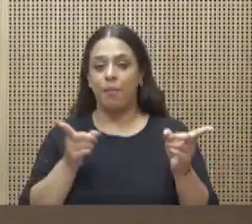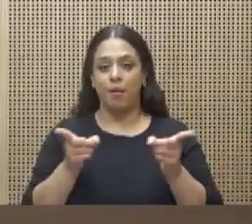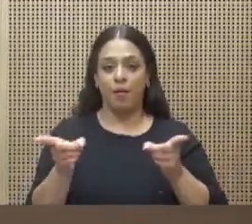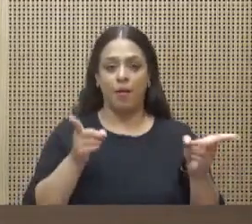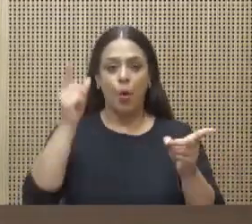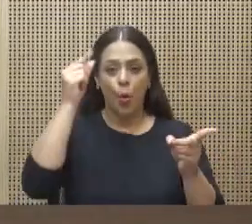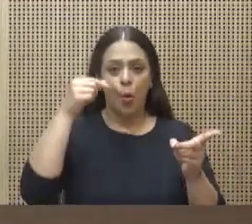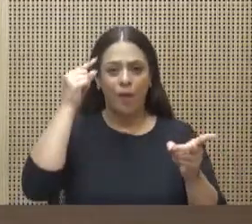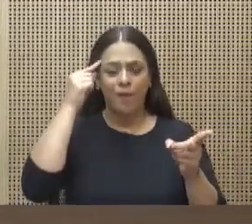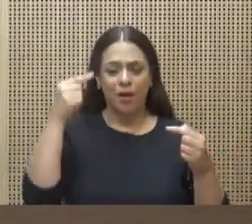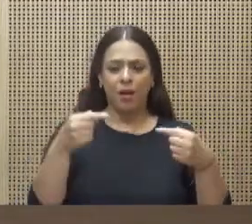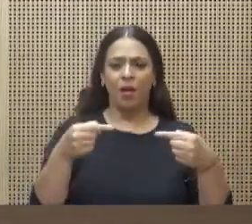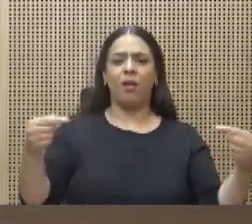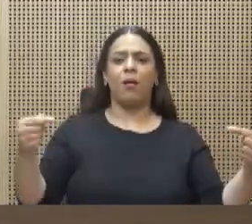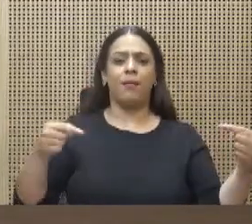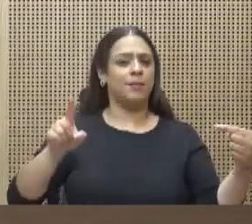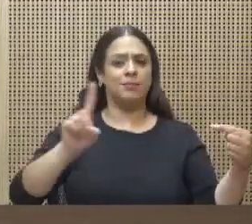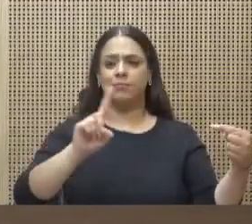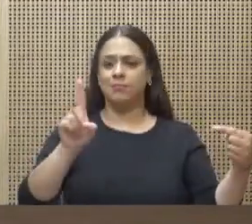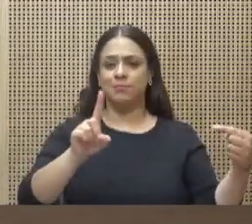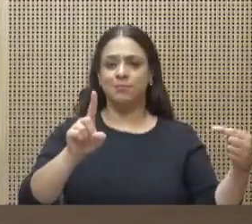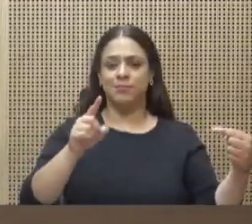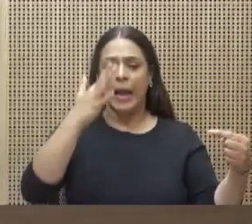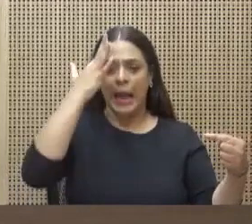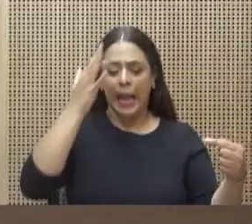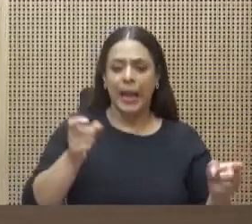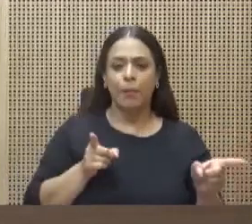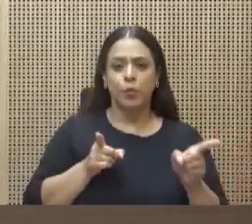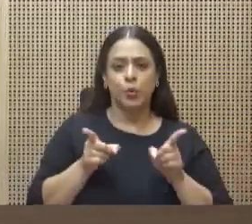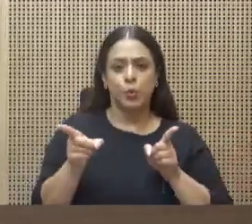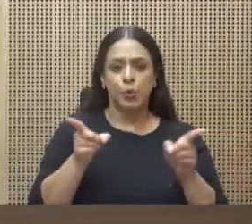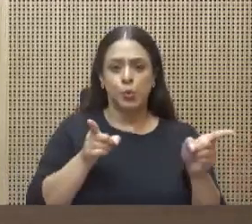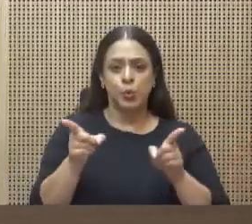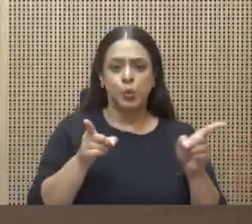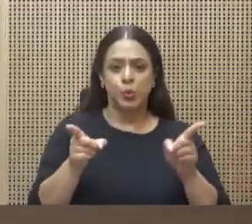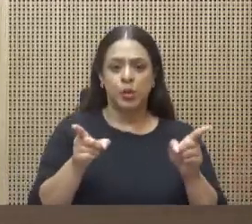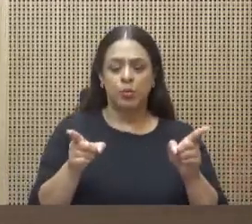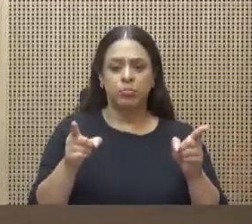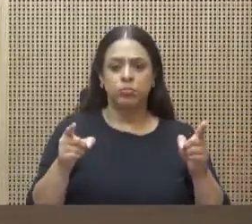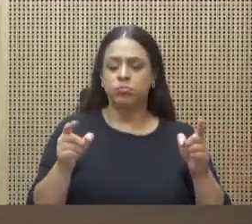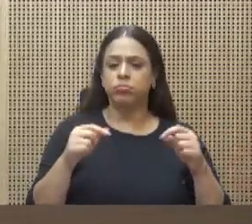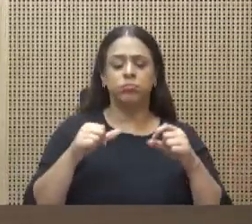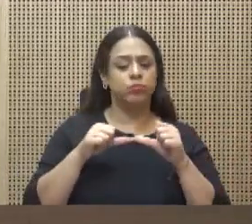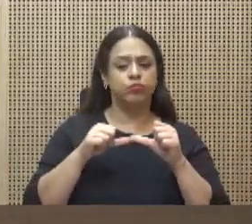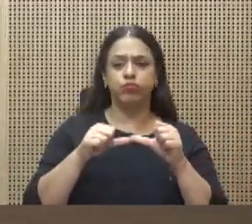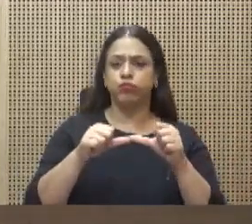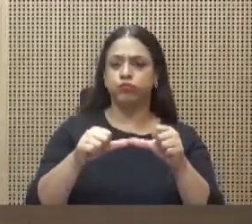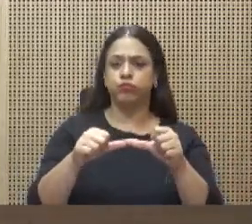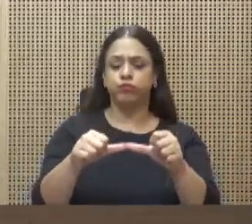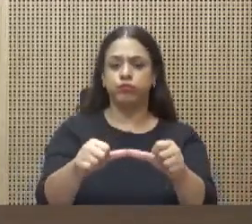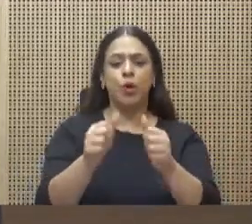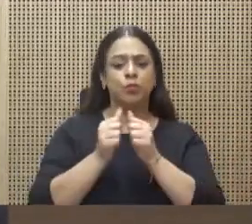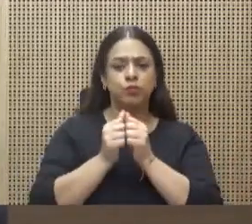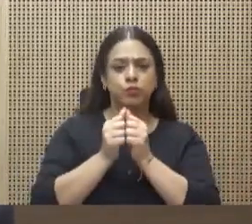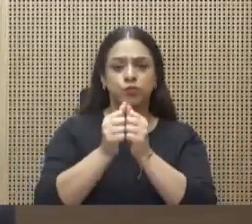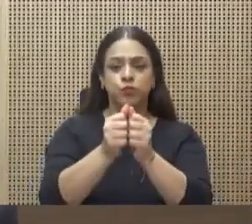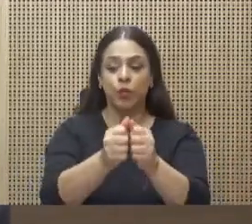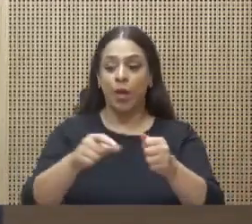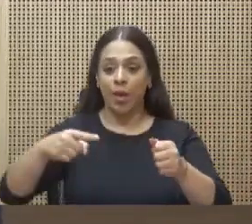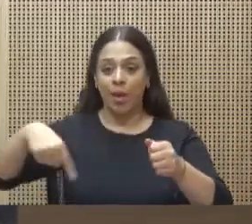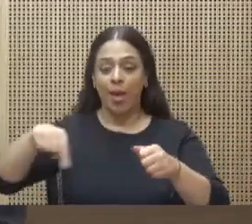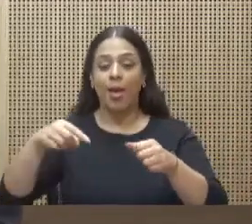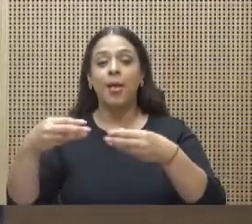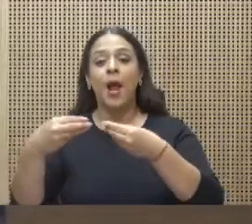que sector público y privado son dos turbinas de un mismo avión. Uno genera los recursos necesarios para el crecimiento